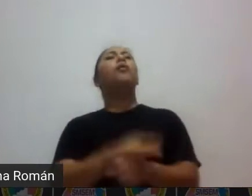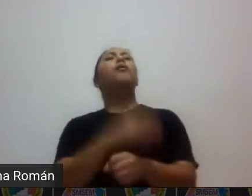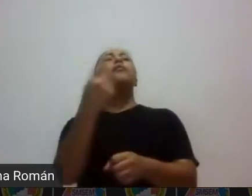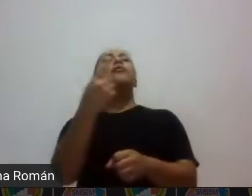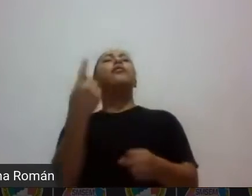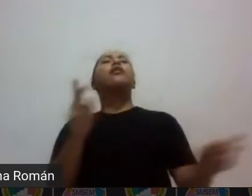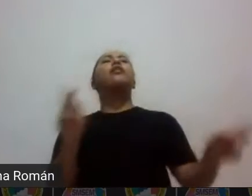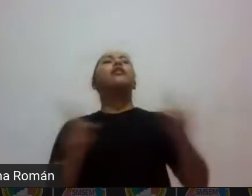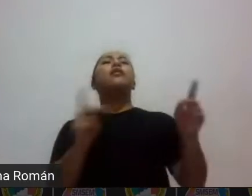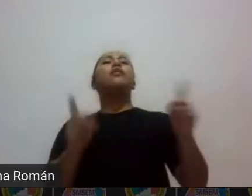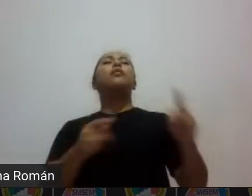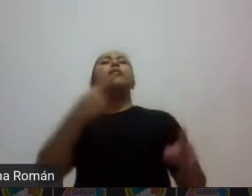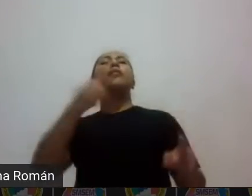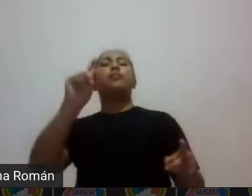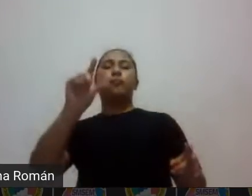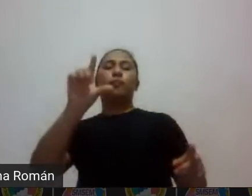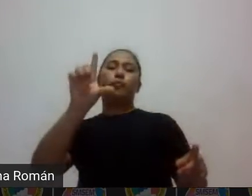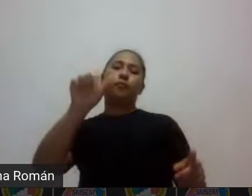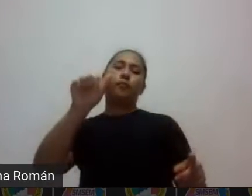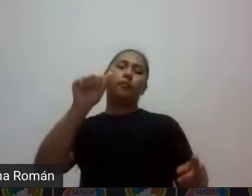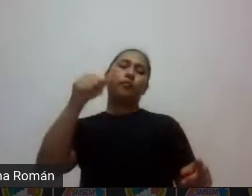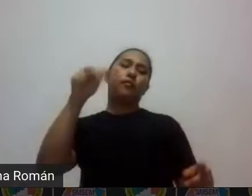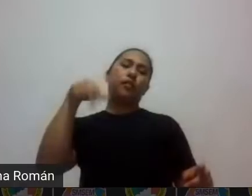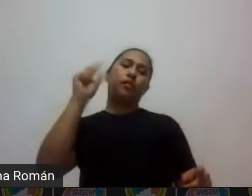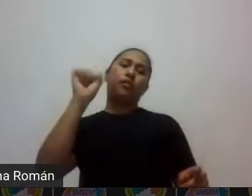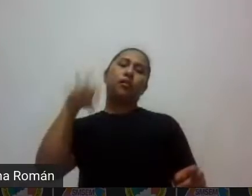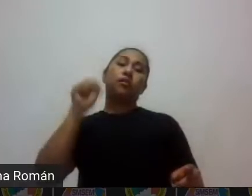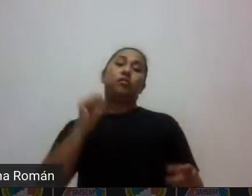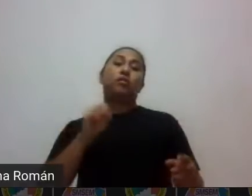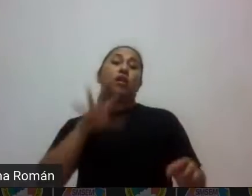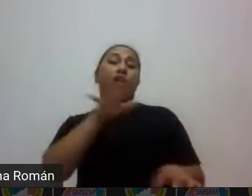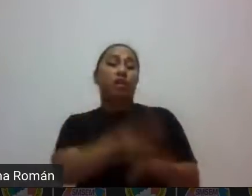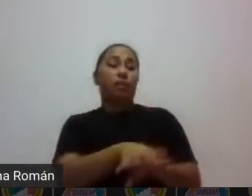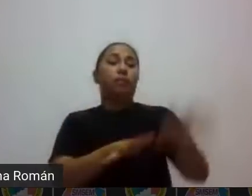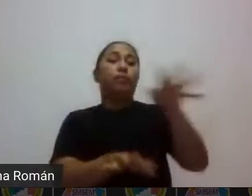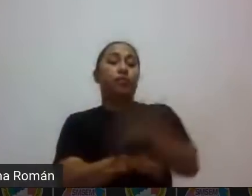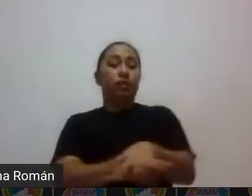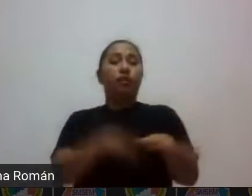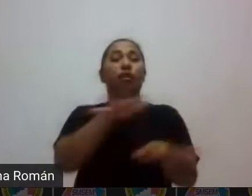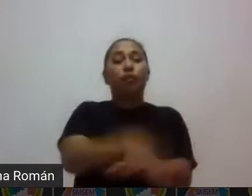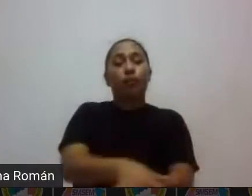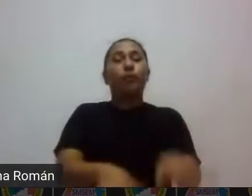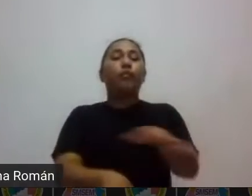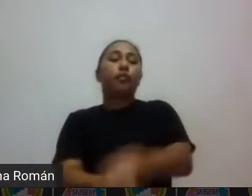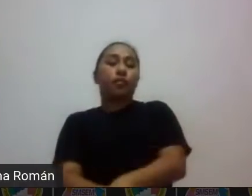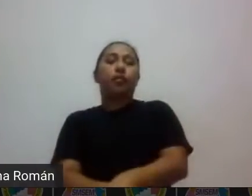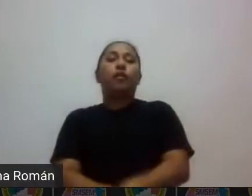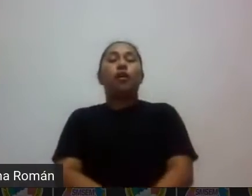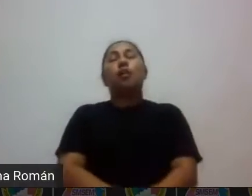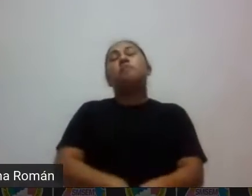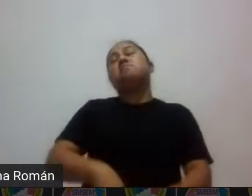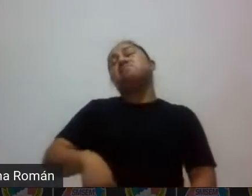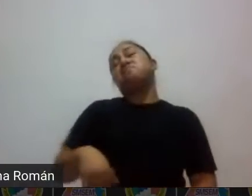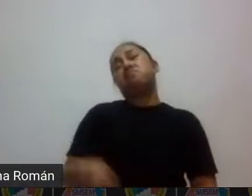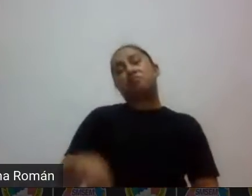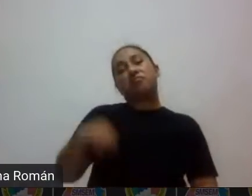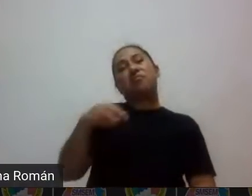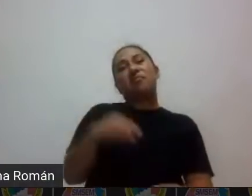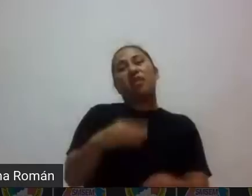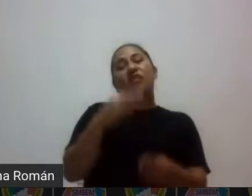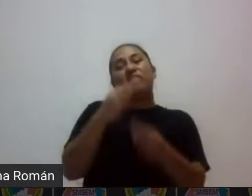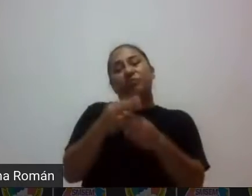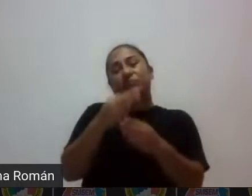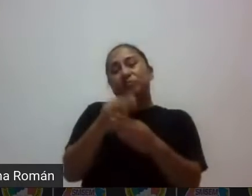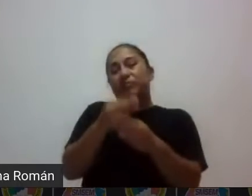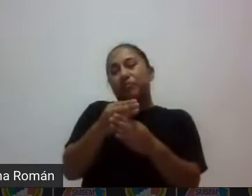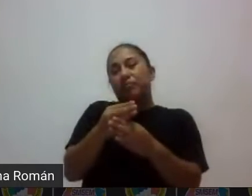porque habría muchos callos que pisar mientras no aparezca en las web mientras no aparezca un secretario